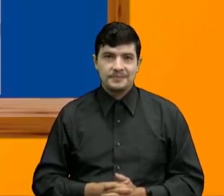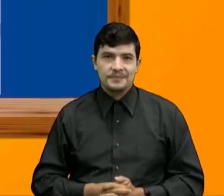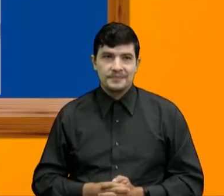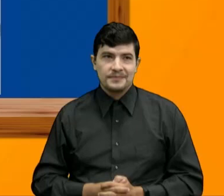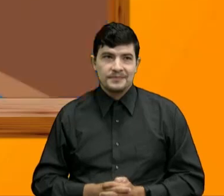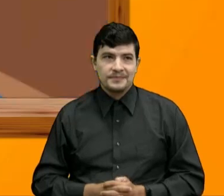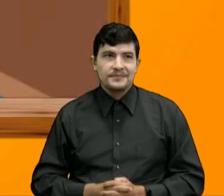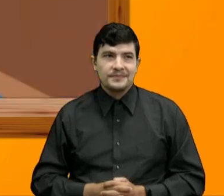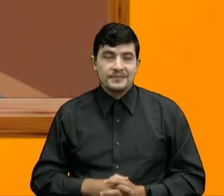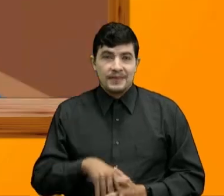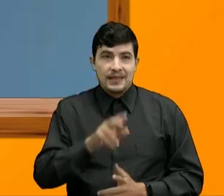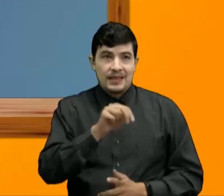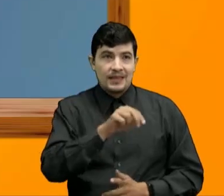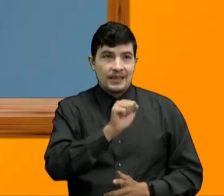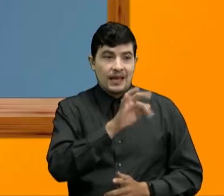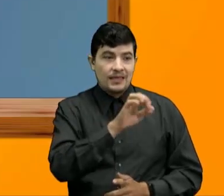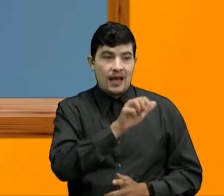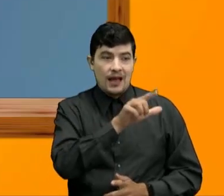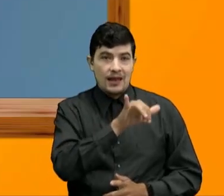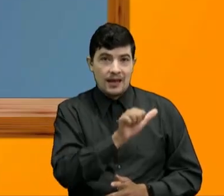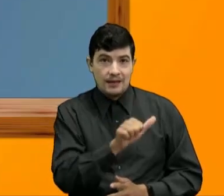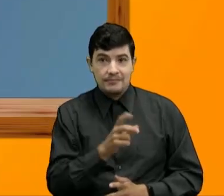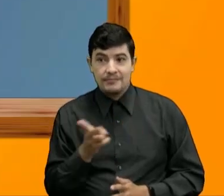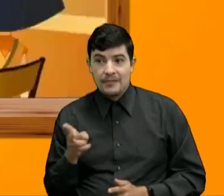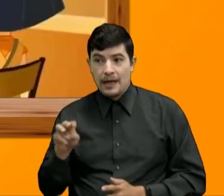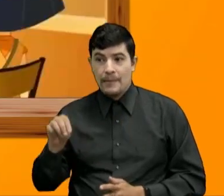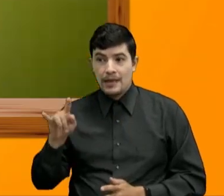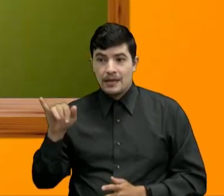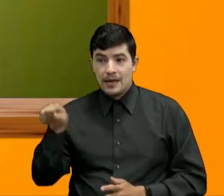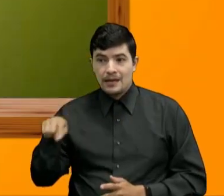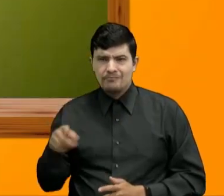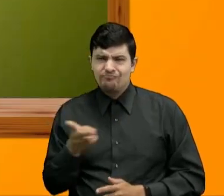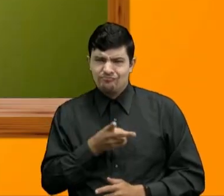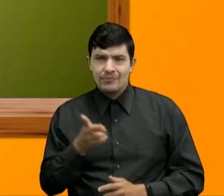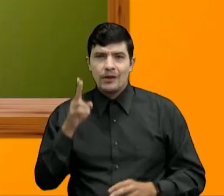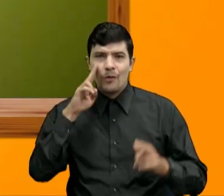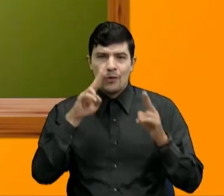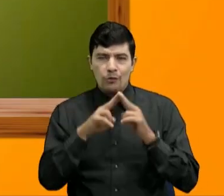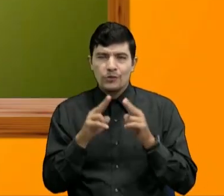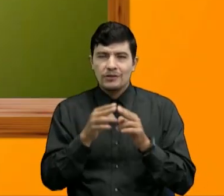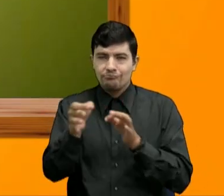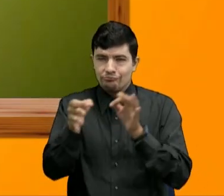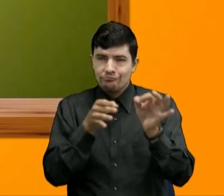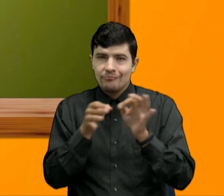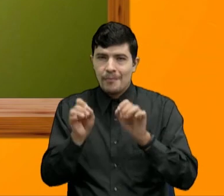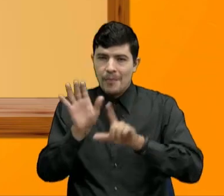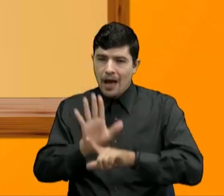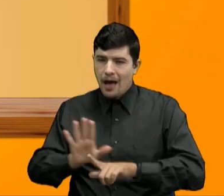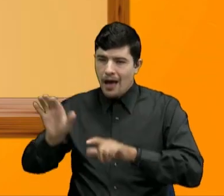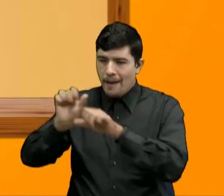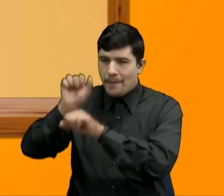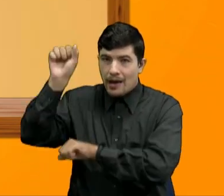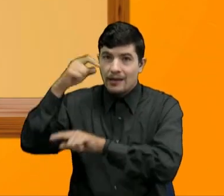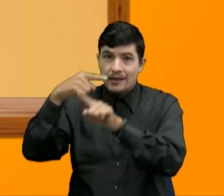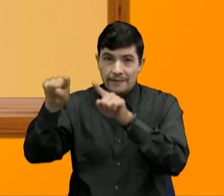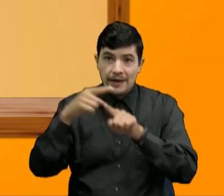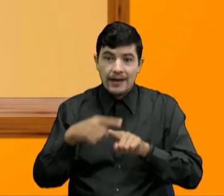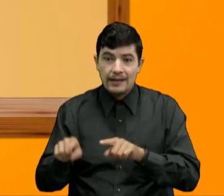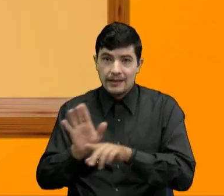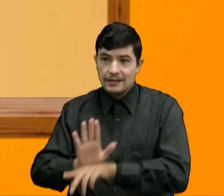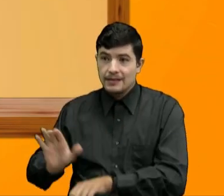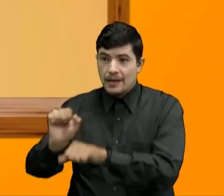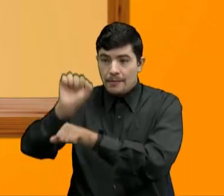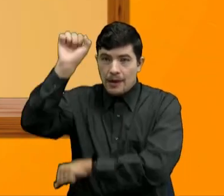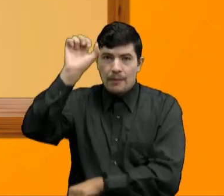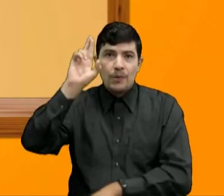Junto a Natalia y a Matías Podrás conocer todo sobre los mapas Y los distintos tipos que existen En el canal